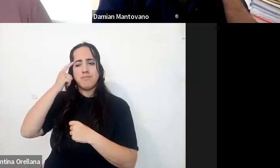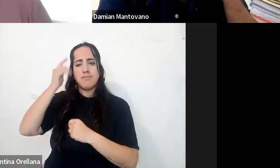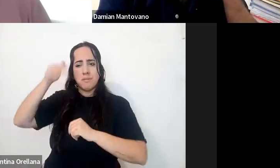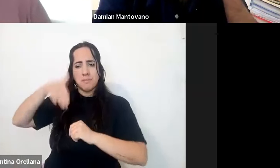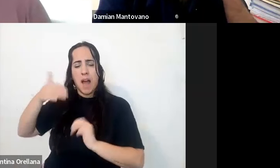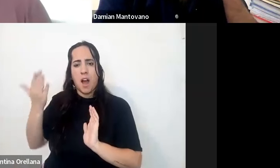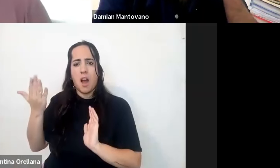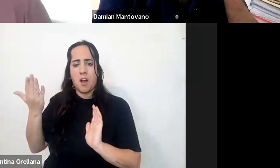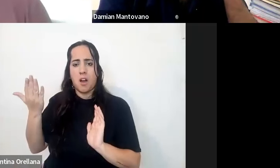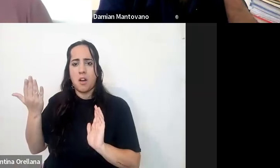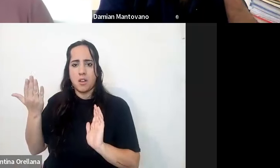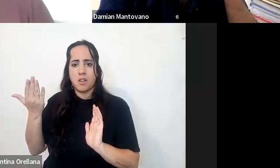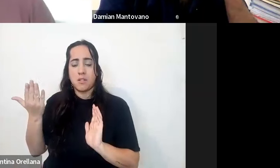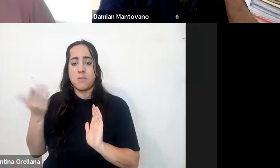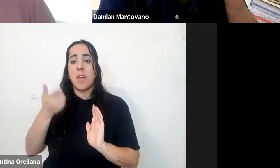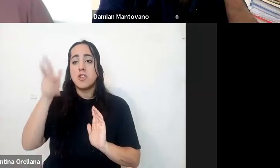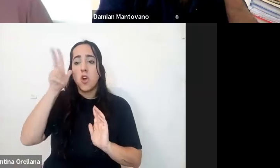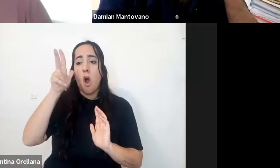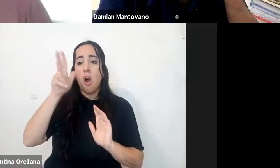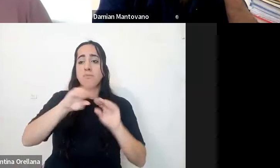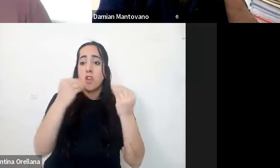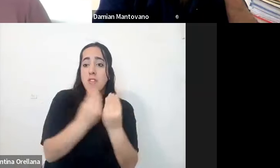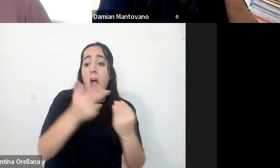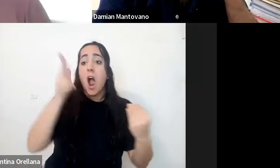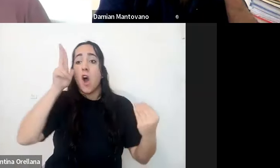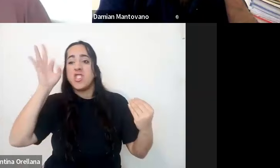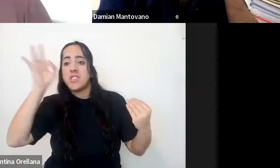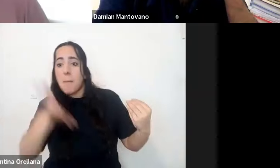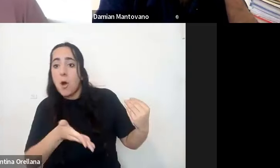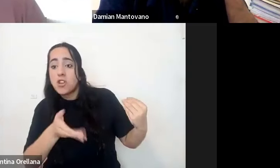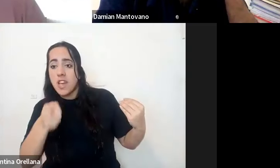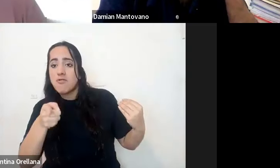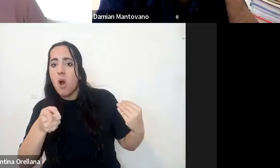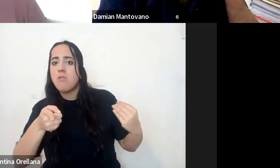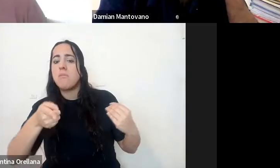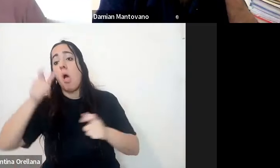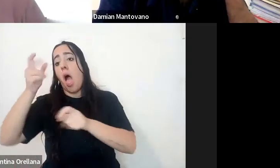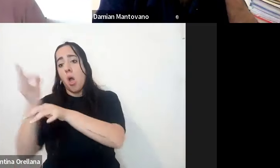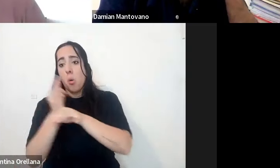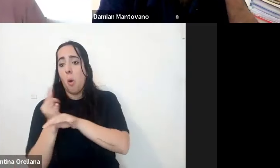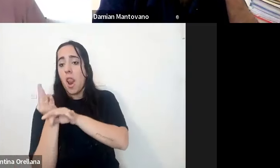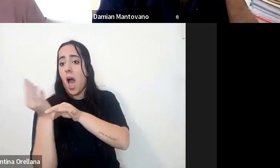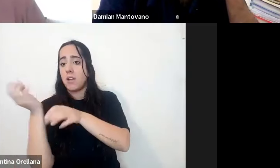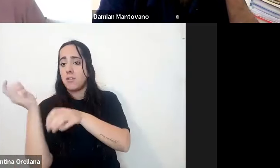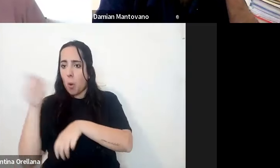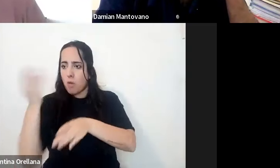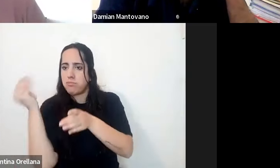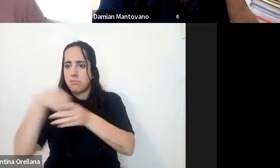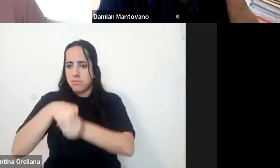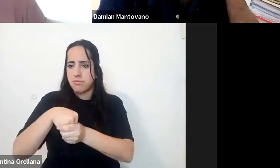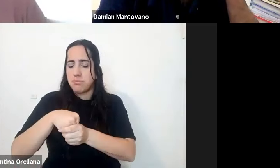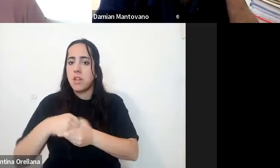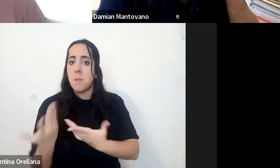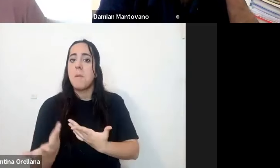son un 80% se encuentran en escuelas comunes pero muchas veces necesitan un